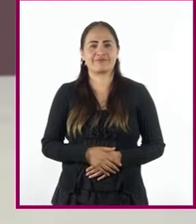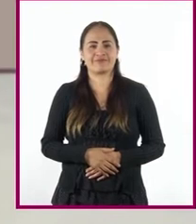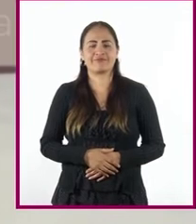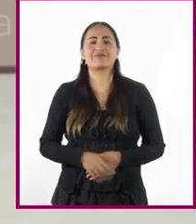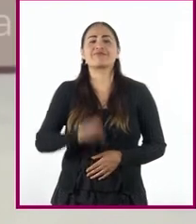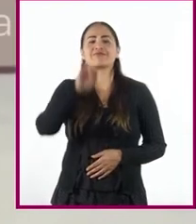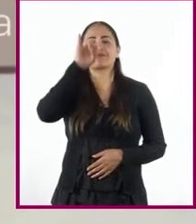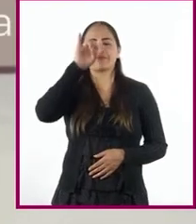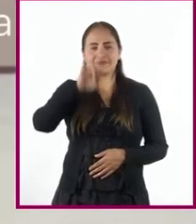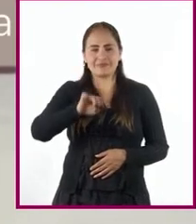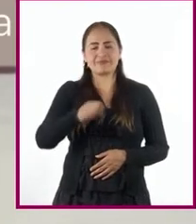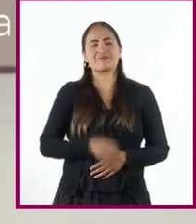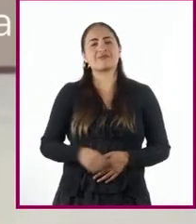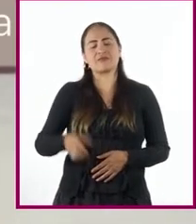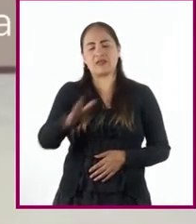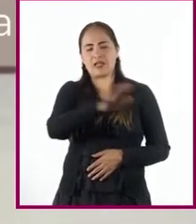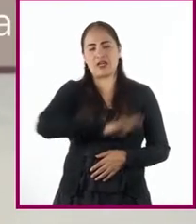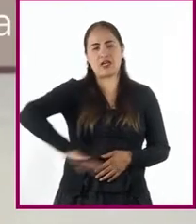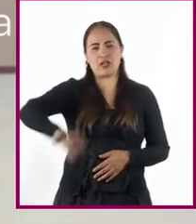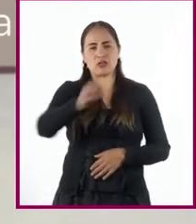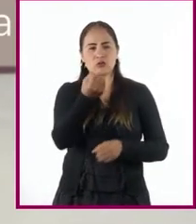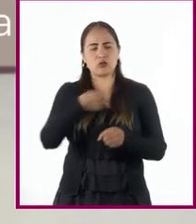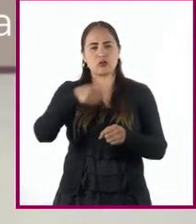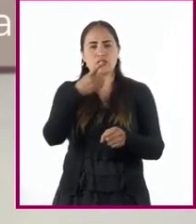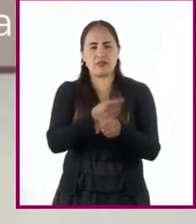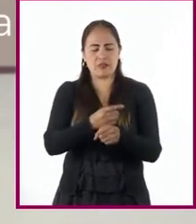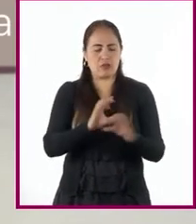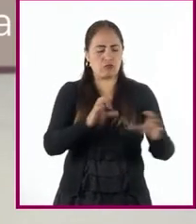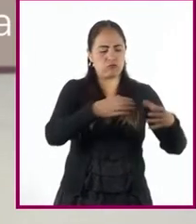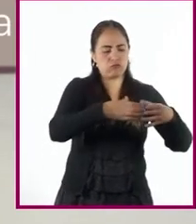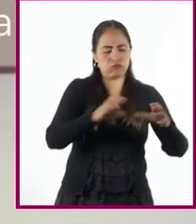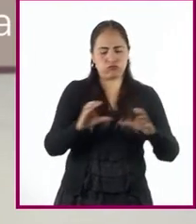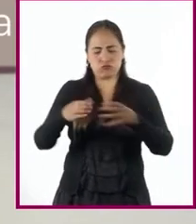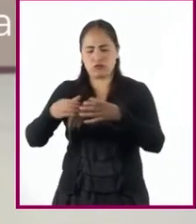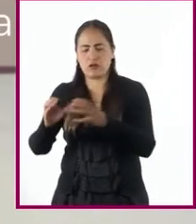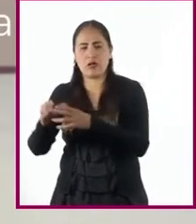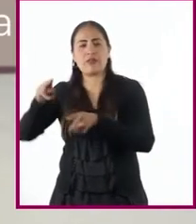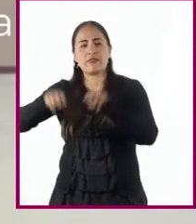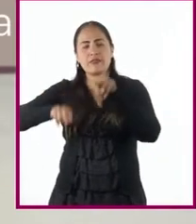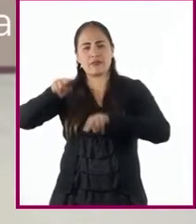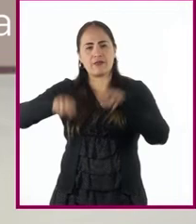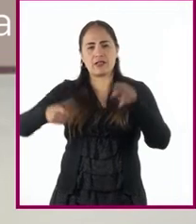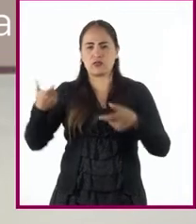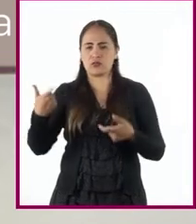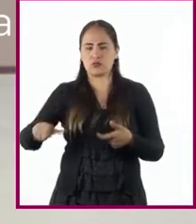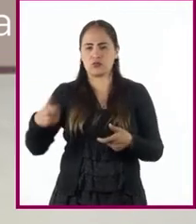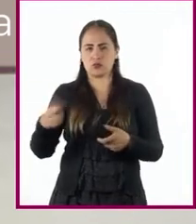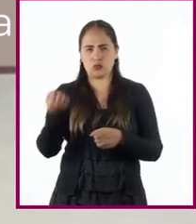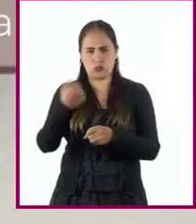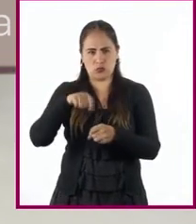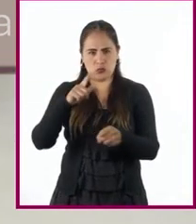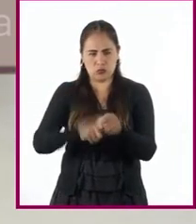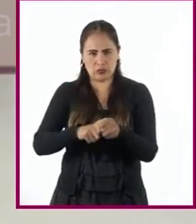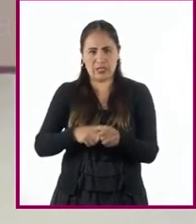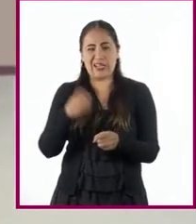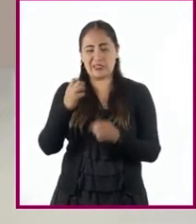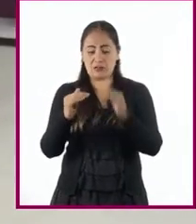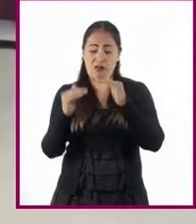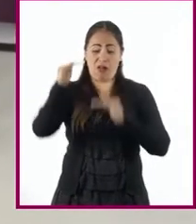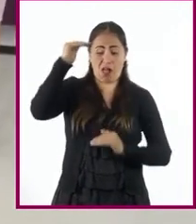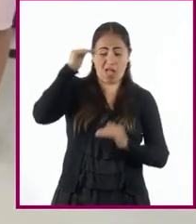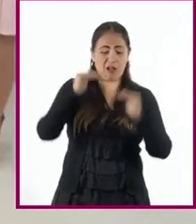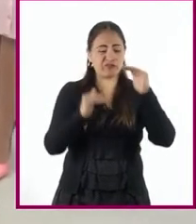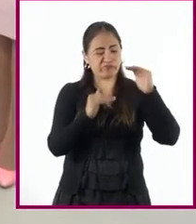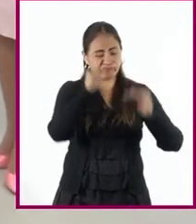que la sociedad colonial se dividía en estamentos o clases sociales y que eran profundamente desiguales.